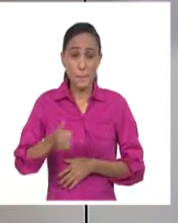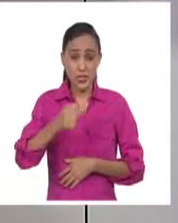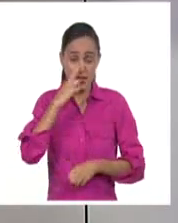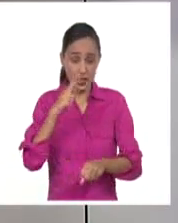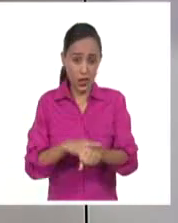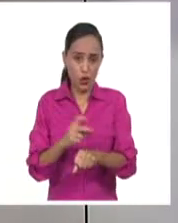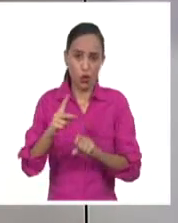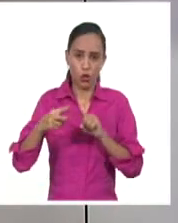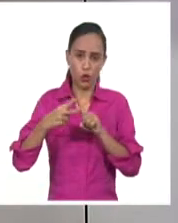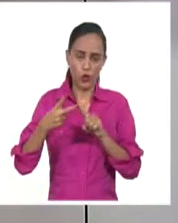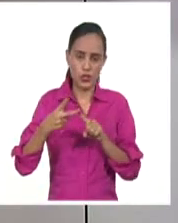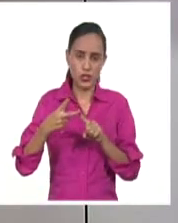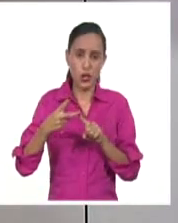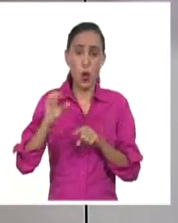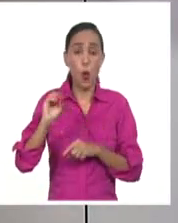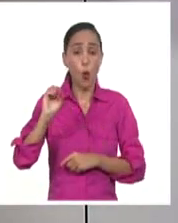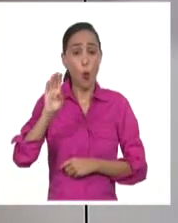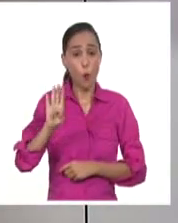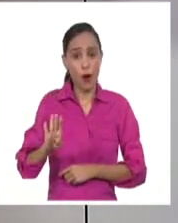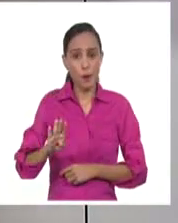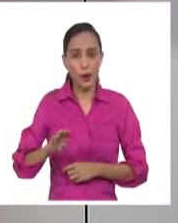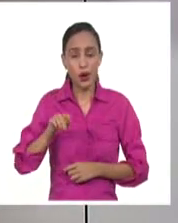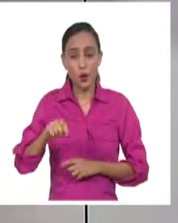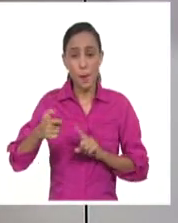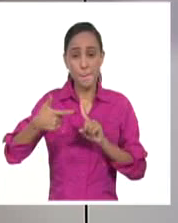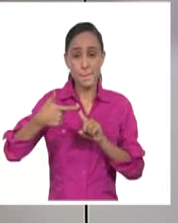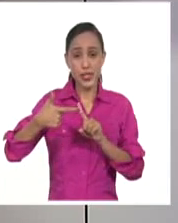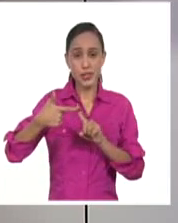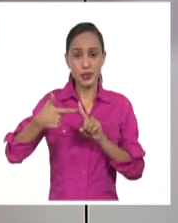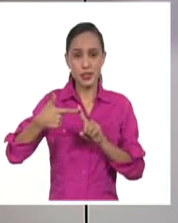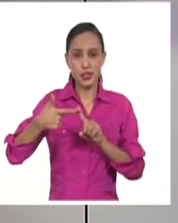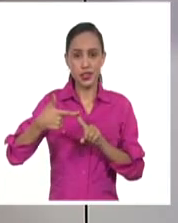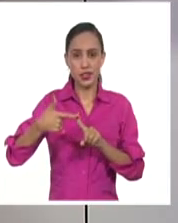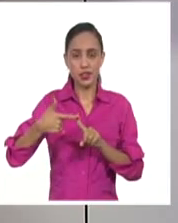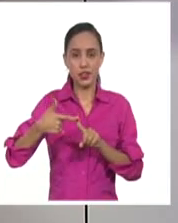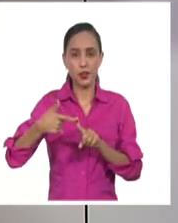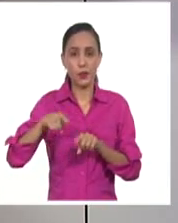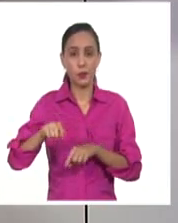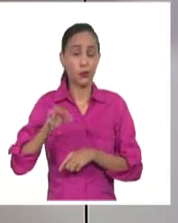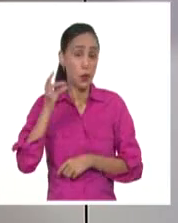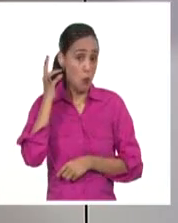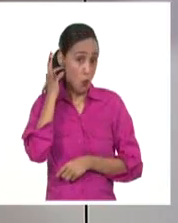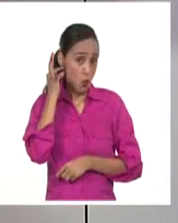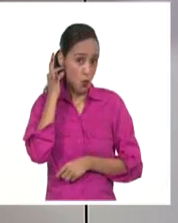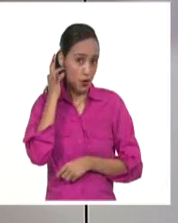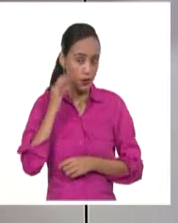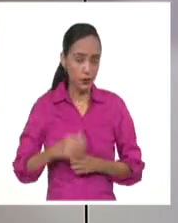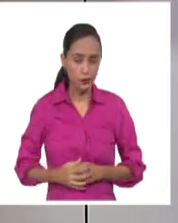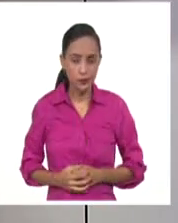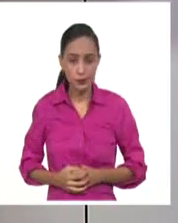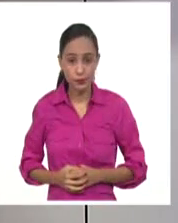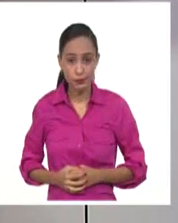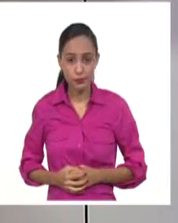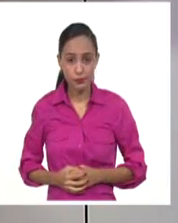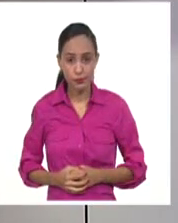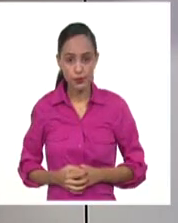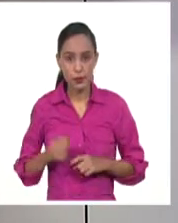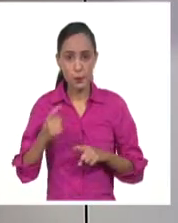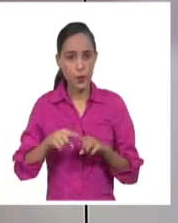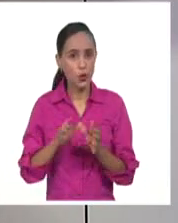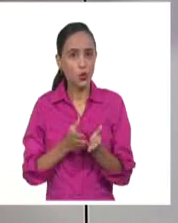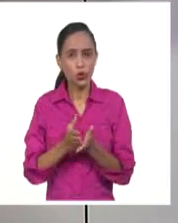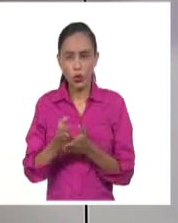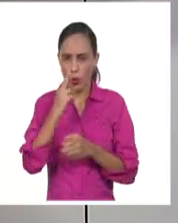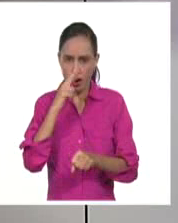Obama, que ahora tiene en la vicepresidencia a una mujer y descendiente de negros, Kamala Harris, pero que mantiene el